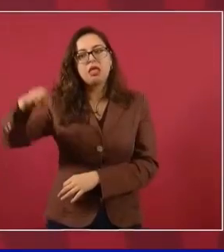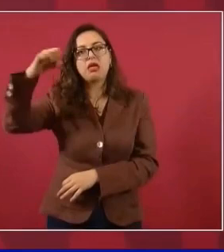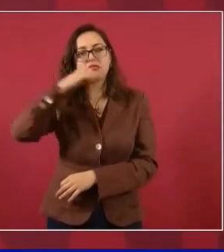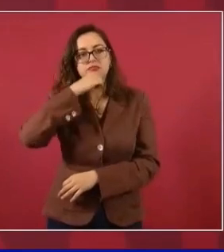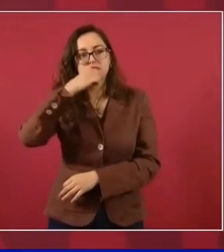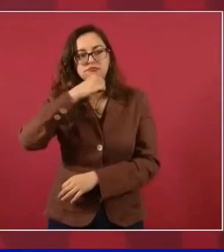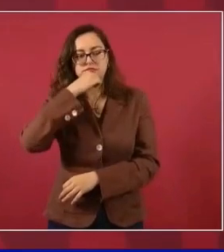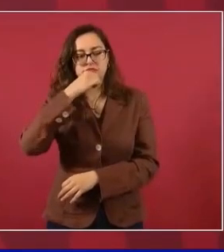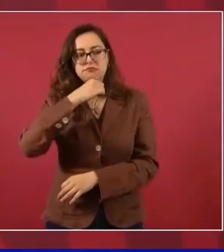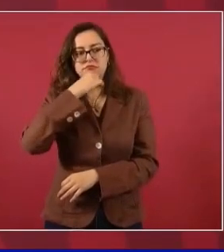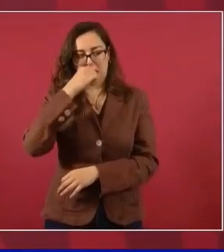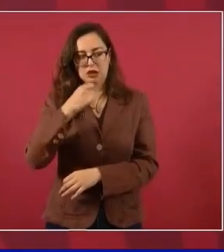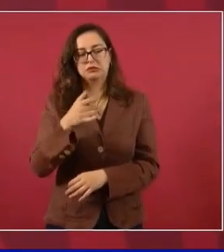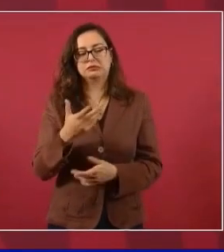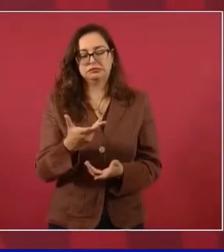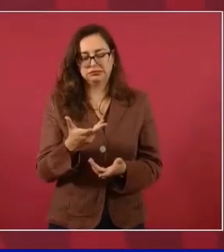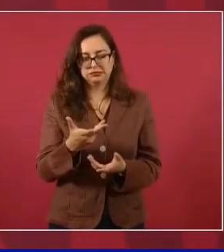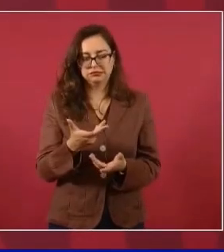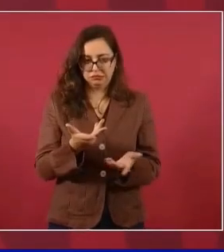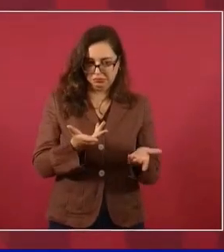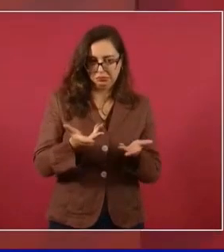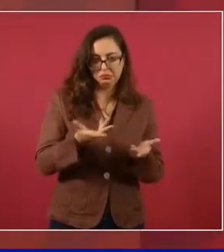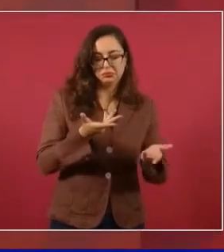Claro que les dijimos que no,